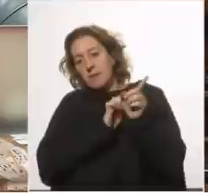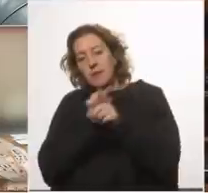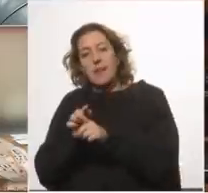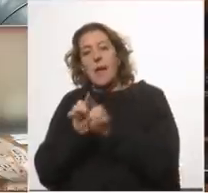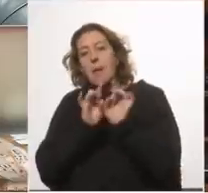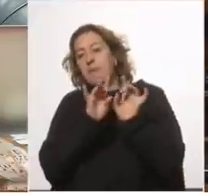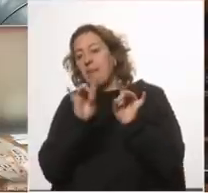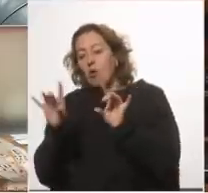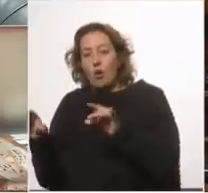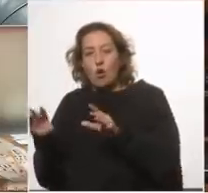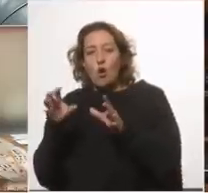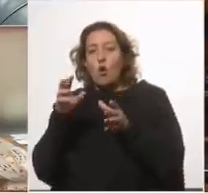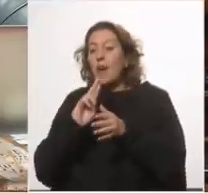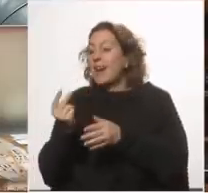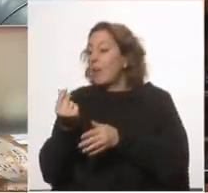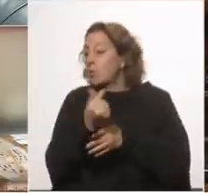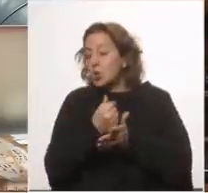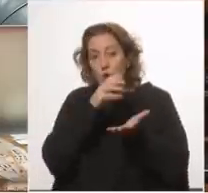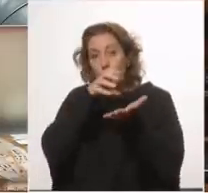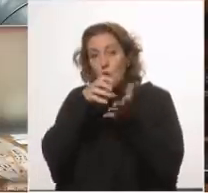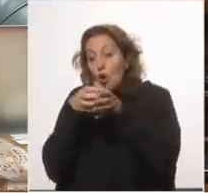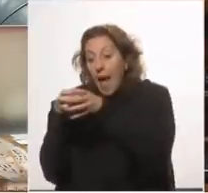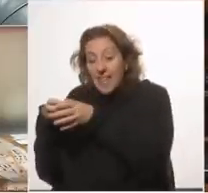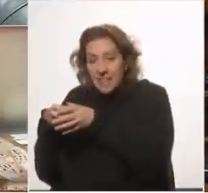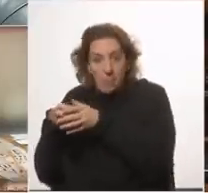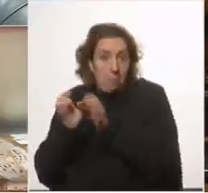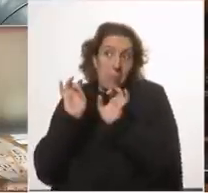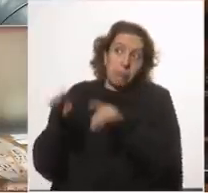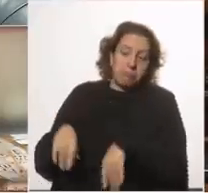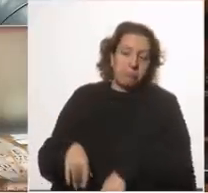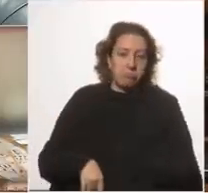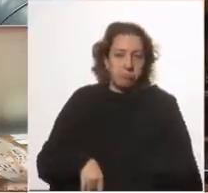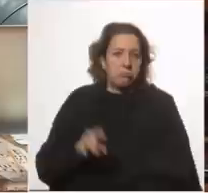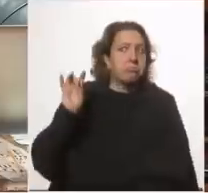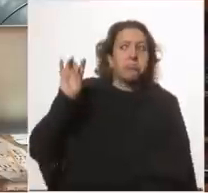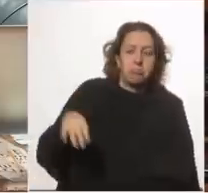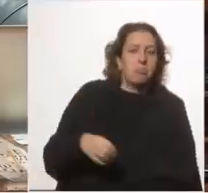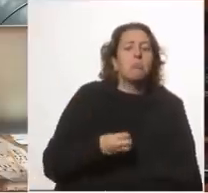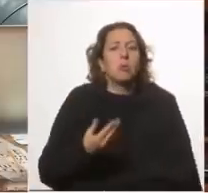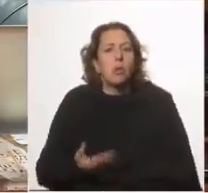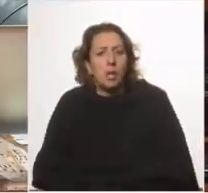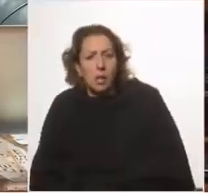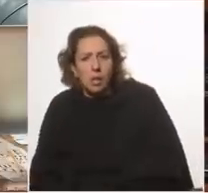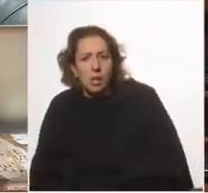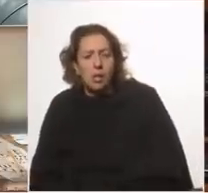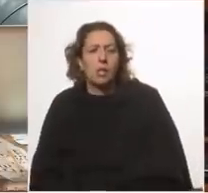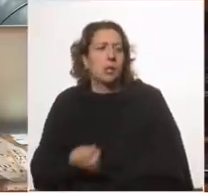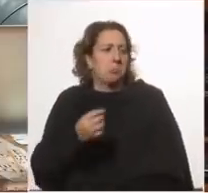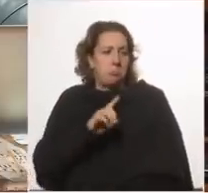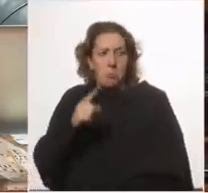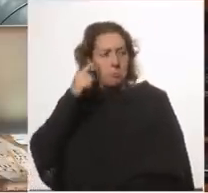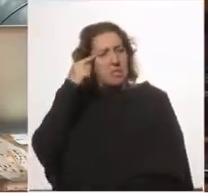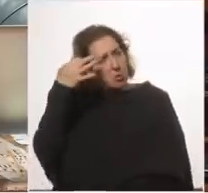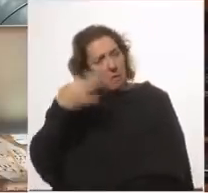epidemiológico con recursos locales no se tomó en cuenta preguntamos ¿por qué? ¿no se pareció pertinente esta